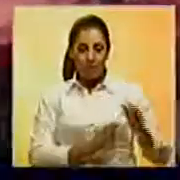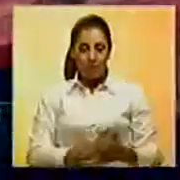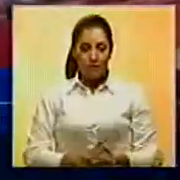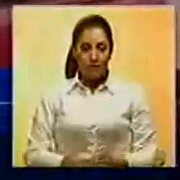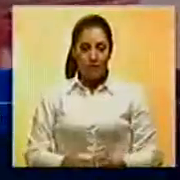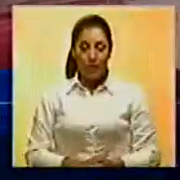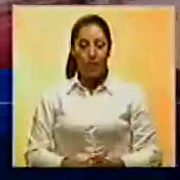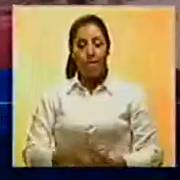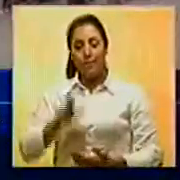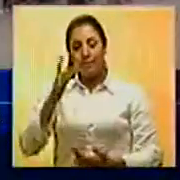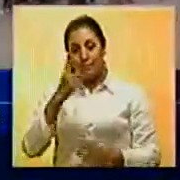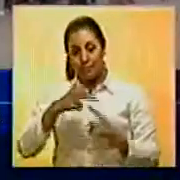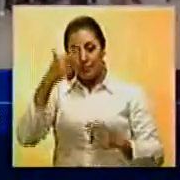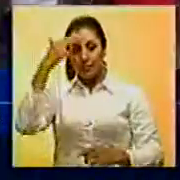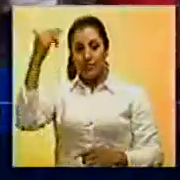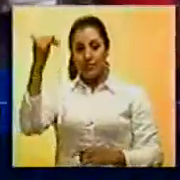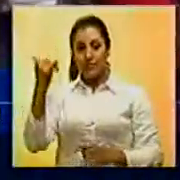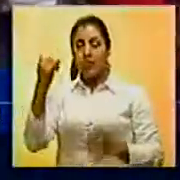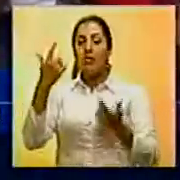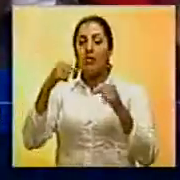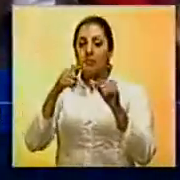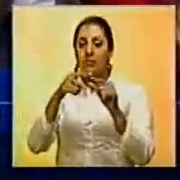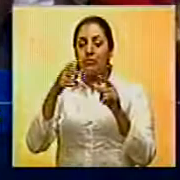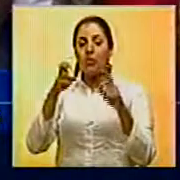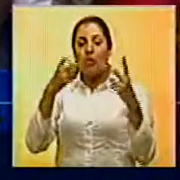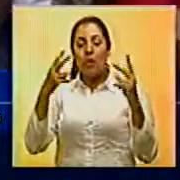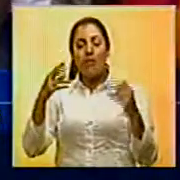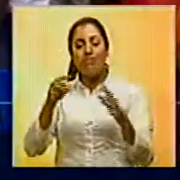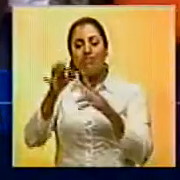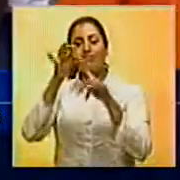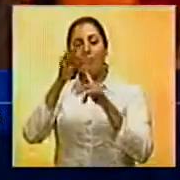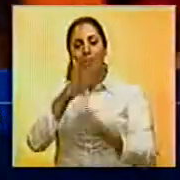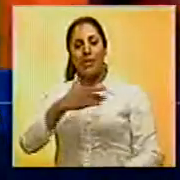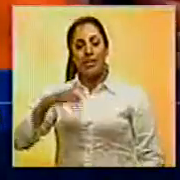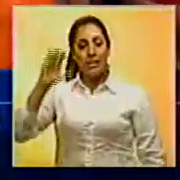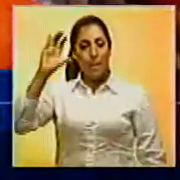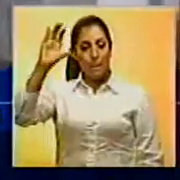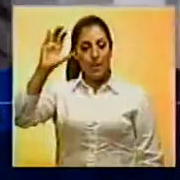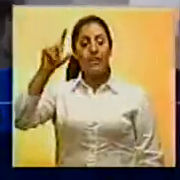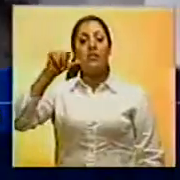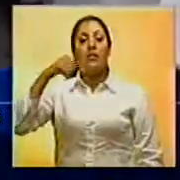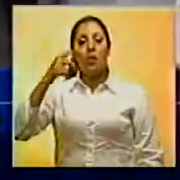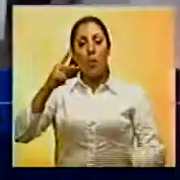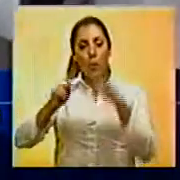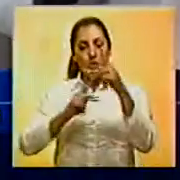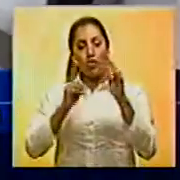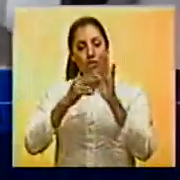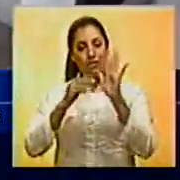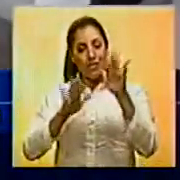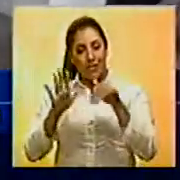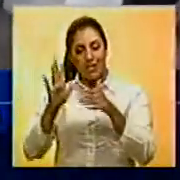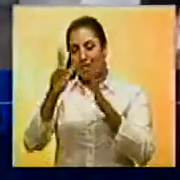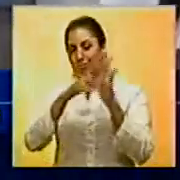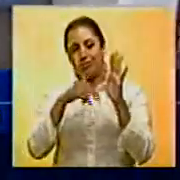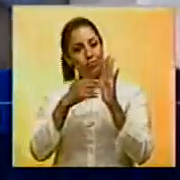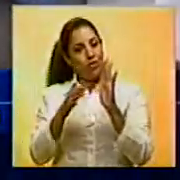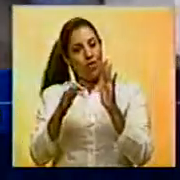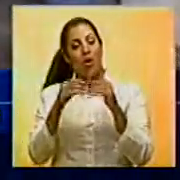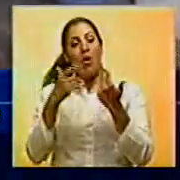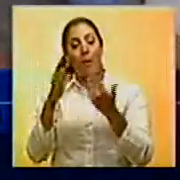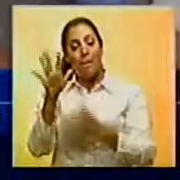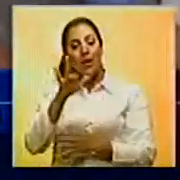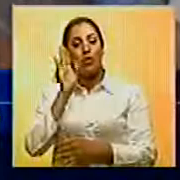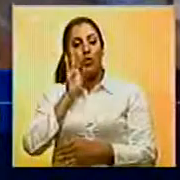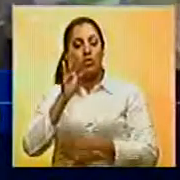En Haití se realizaron comicios para elegir al nuevo presidente del país luego de que el proceso de 2015 fuera anulado por